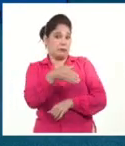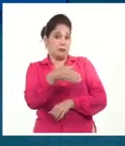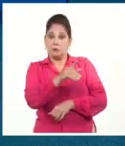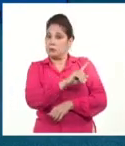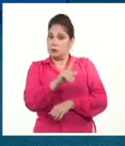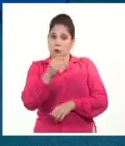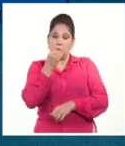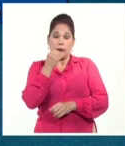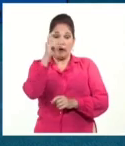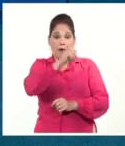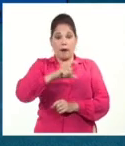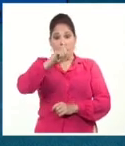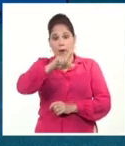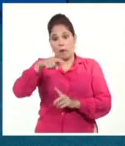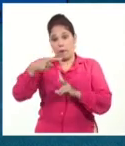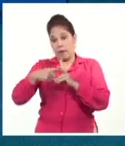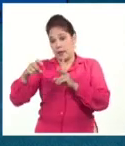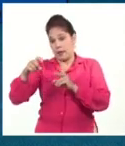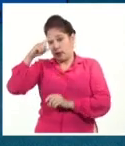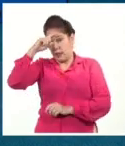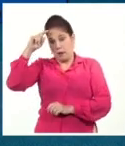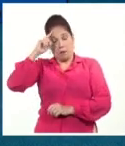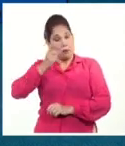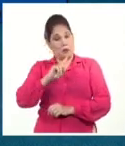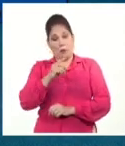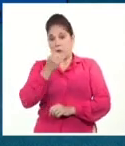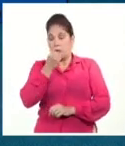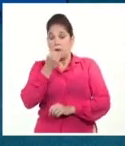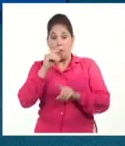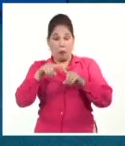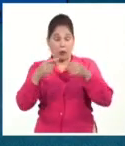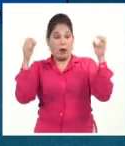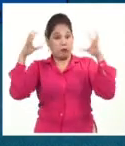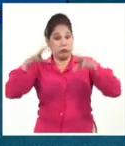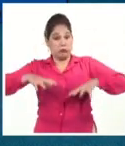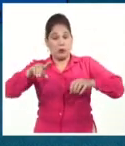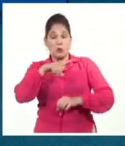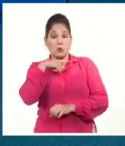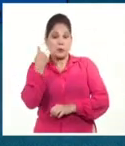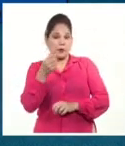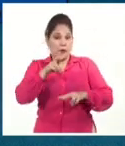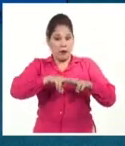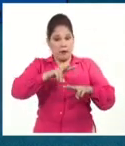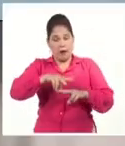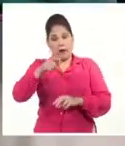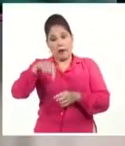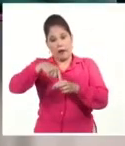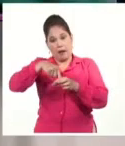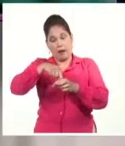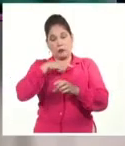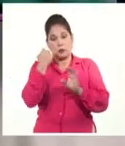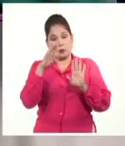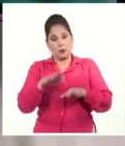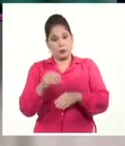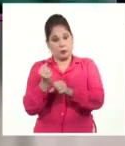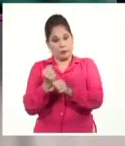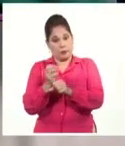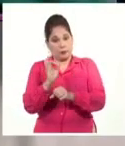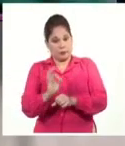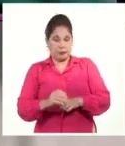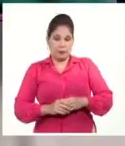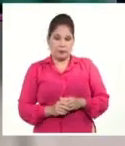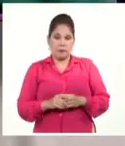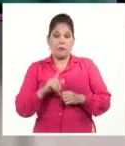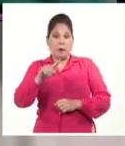enfrentaron Camagüey y Santispíritus y debido a la lluvia suspendieron La Habana y la isla. Cambiando de